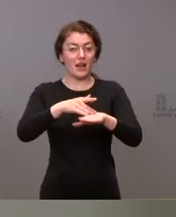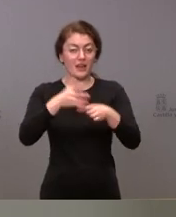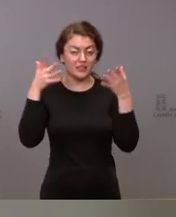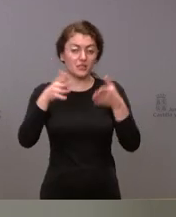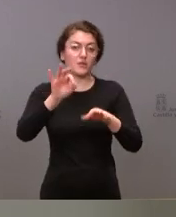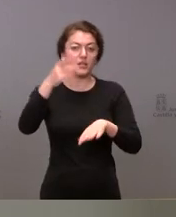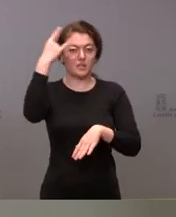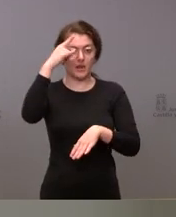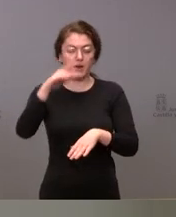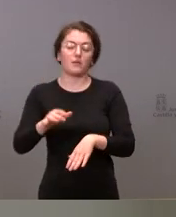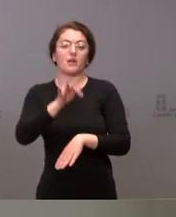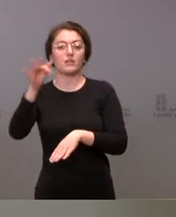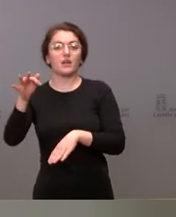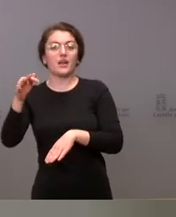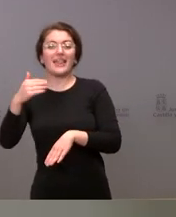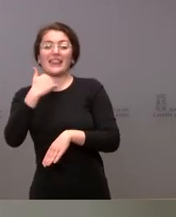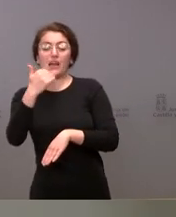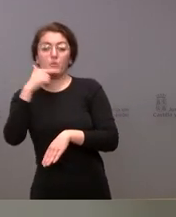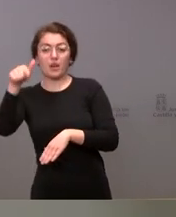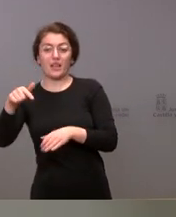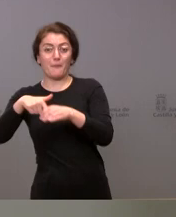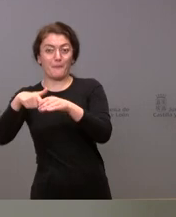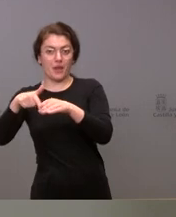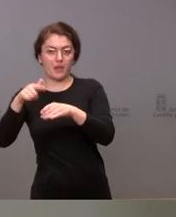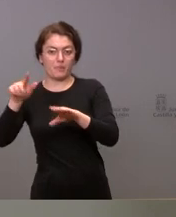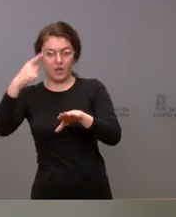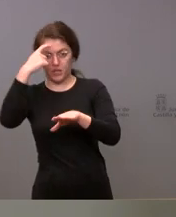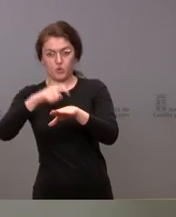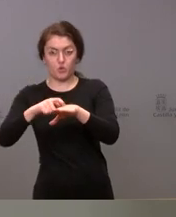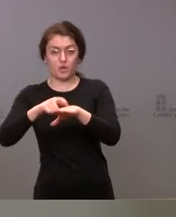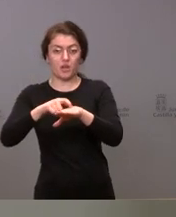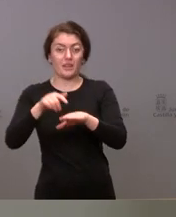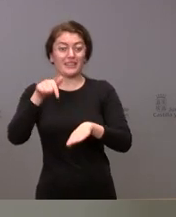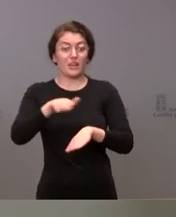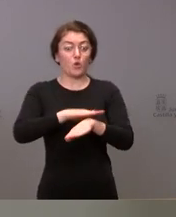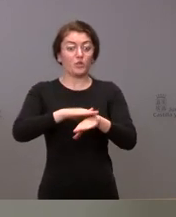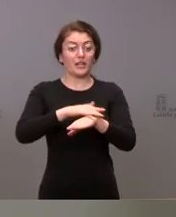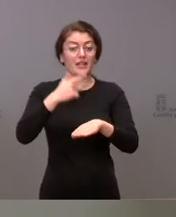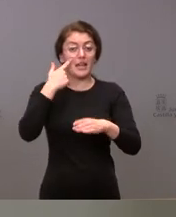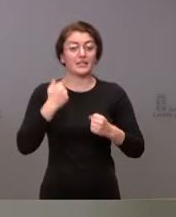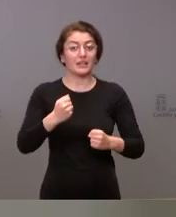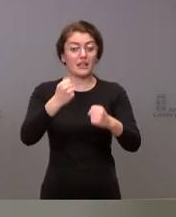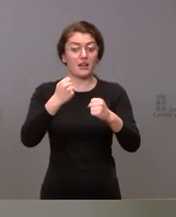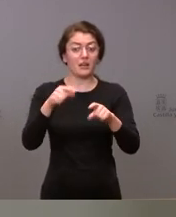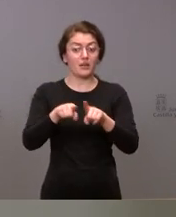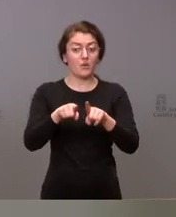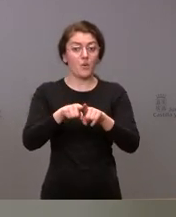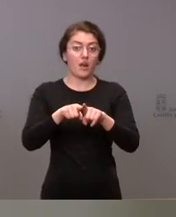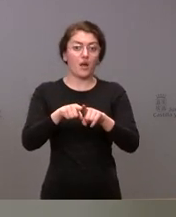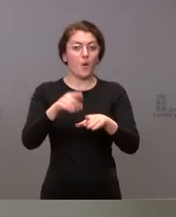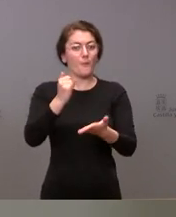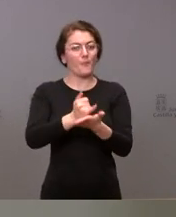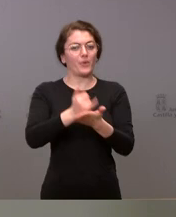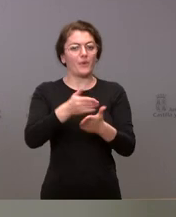psicología en Zamora. La Consejería de Sanidad, les recuerdo, que de cara a la prueba de acceso a la formación sanitaria